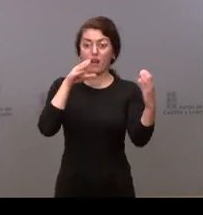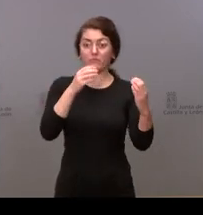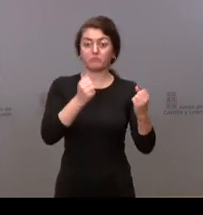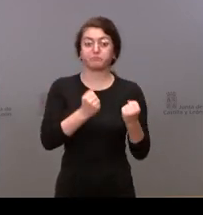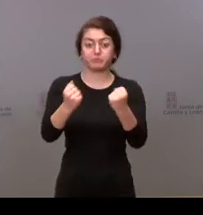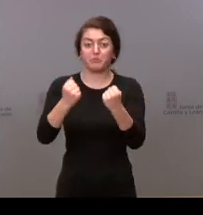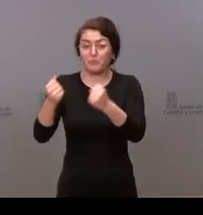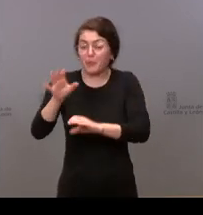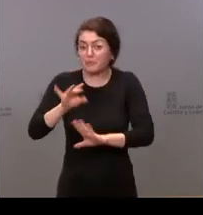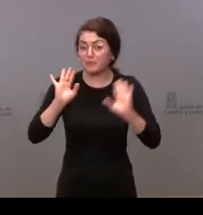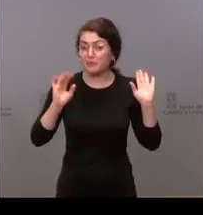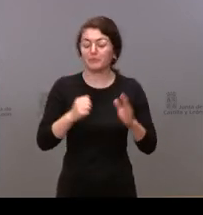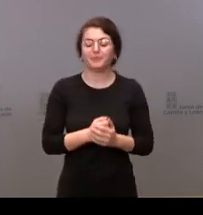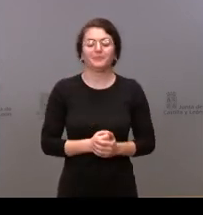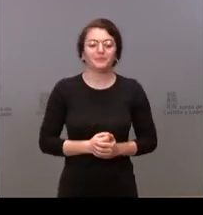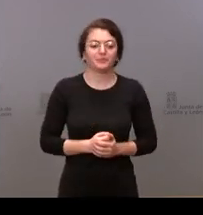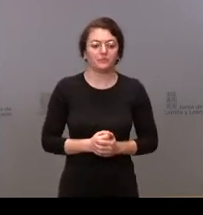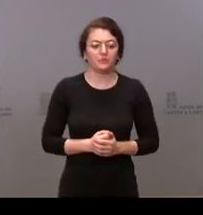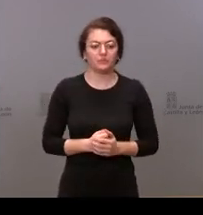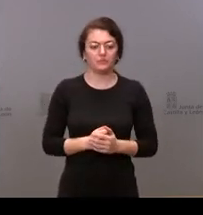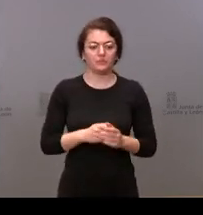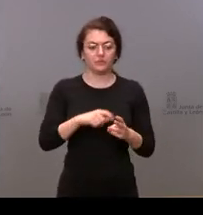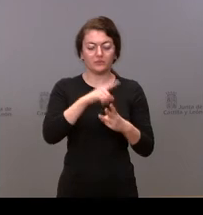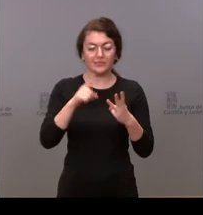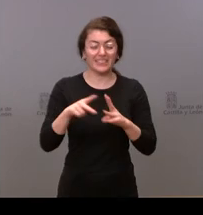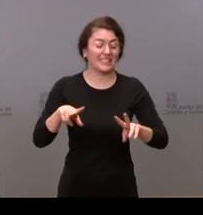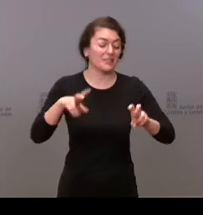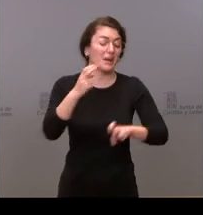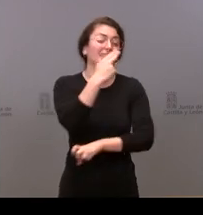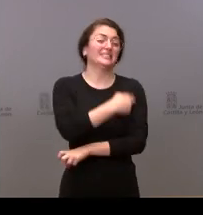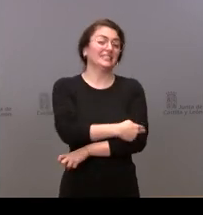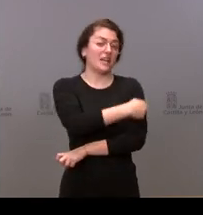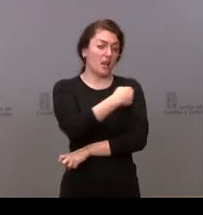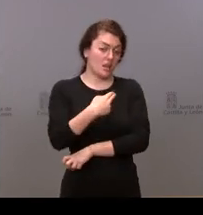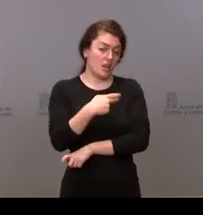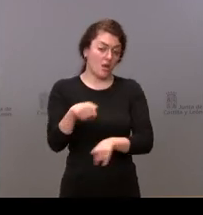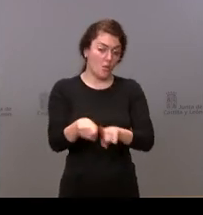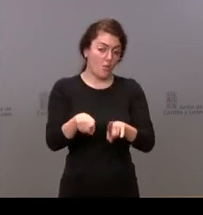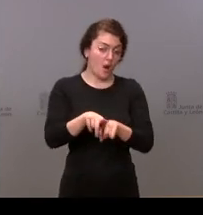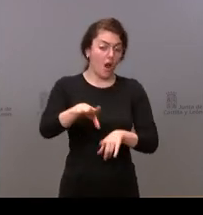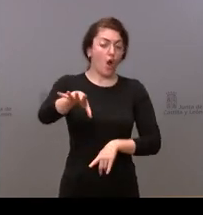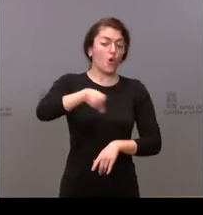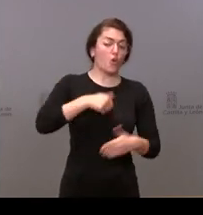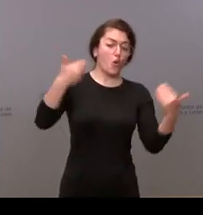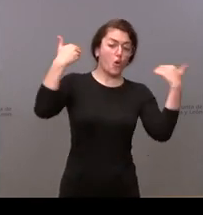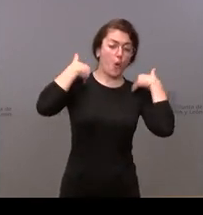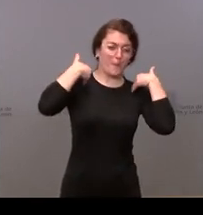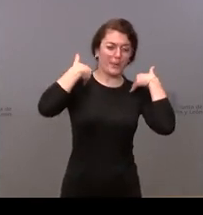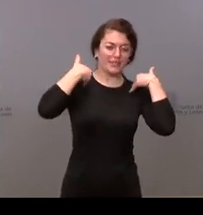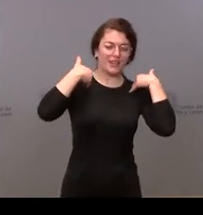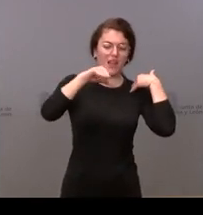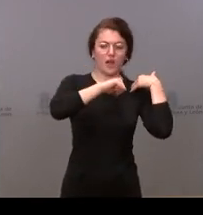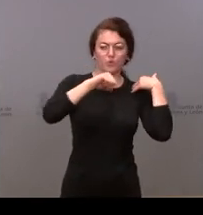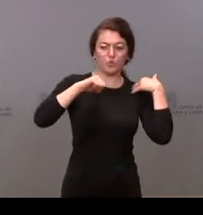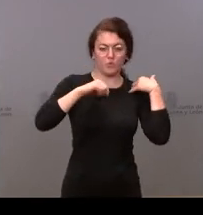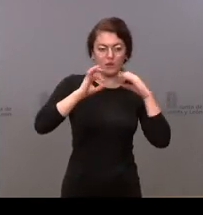insistiendo en que estamos de acuerdo en que la sanidad es una competencia totalmente autonómica quería preguntar por qué a día